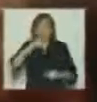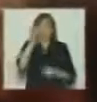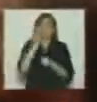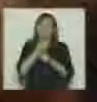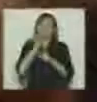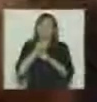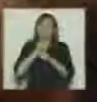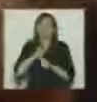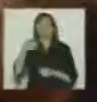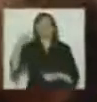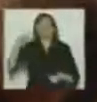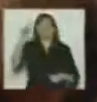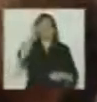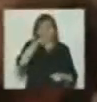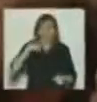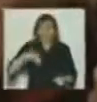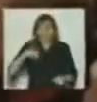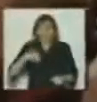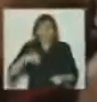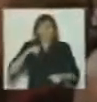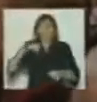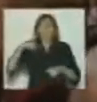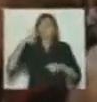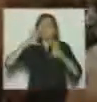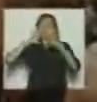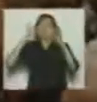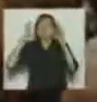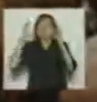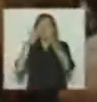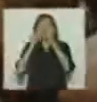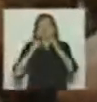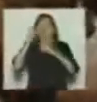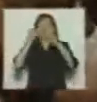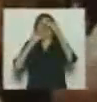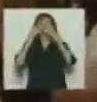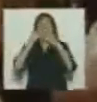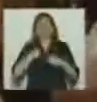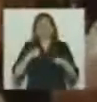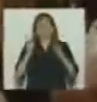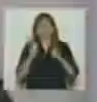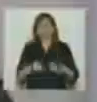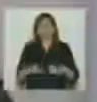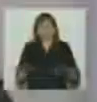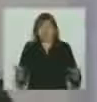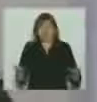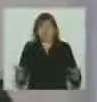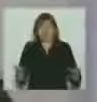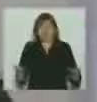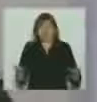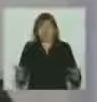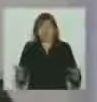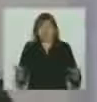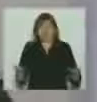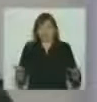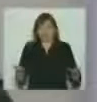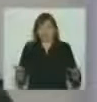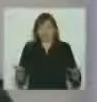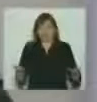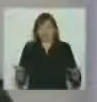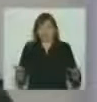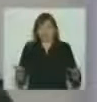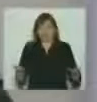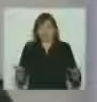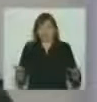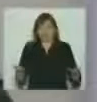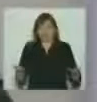tecnológica en un mundo que no para de avanzar pero yo también quiero decirles algo bueno porque creo que tengo que